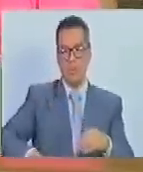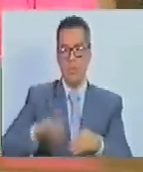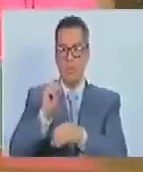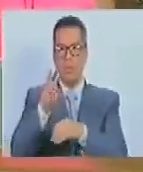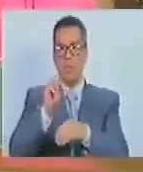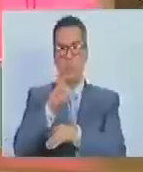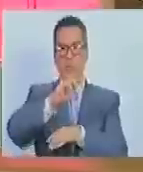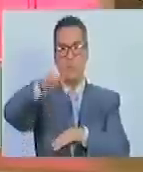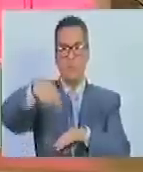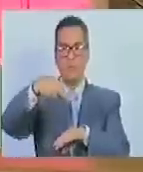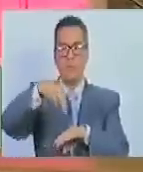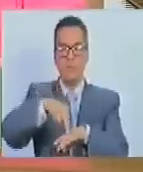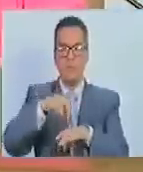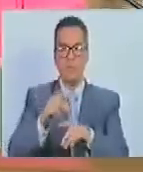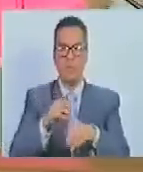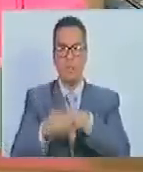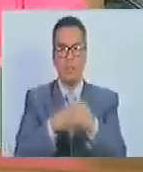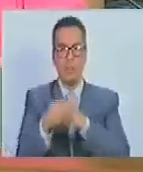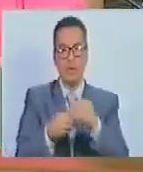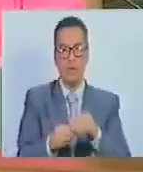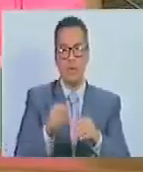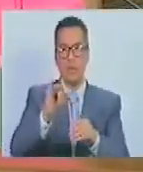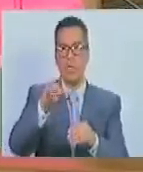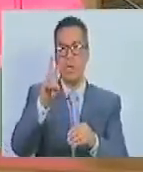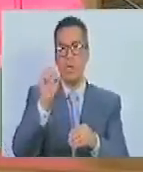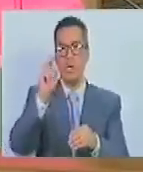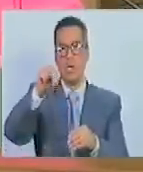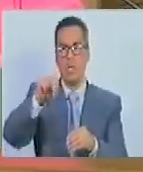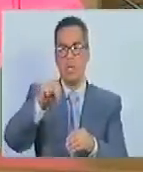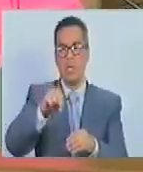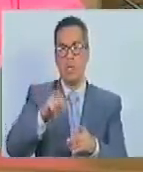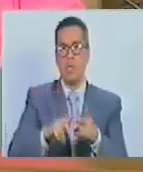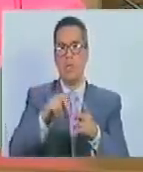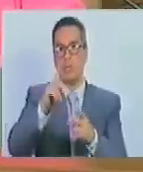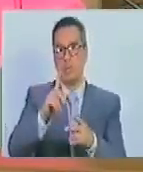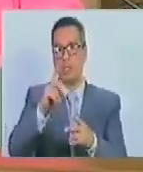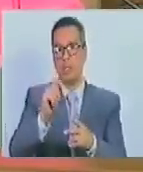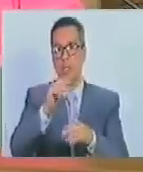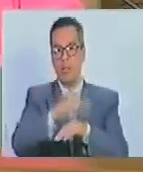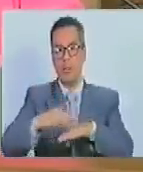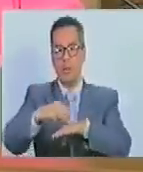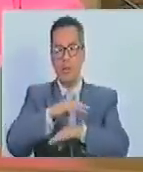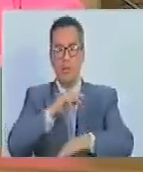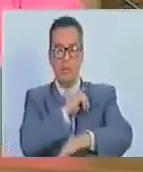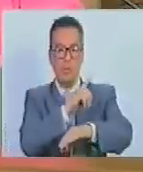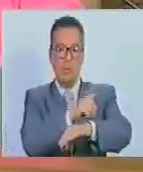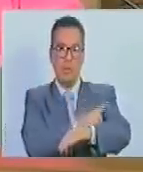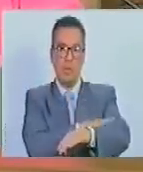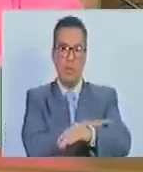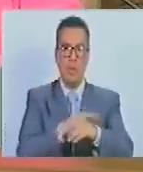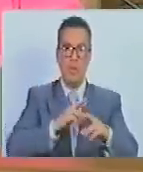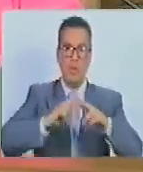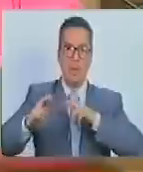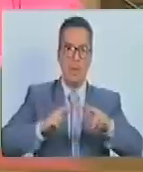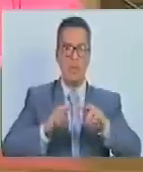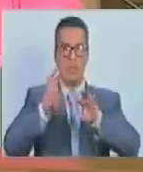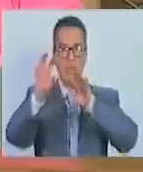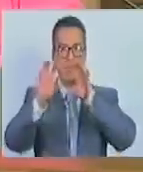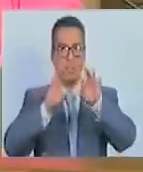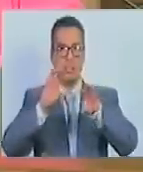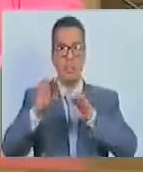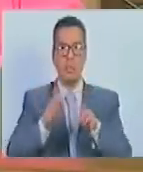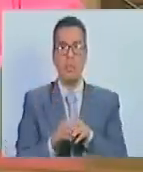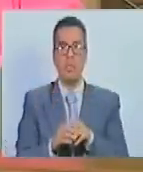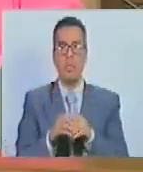Asamblea Nacional, suscrito por el ciudadano Iván Eduardo Gil Pinto, ministro del Poder Popular para Relaciones Exteriores,